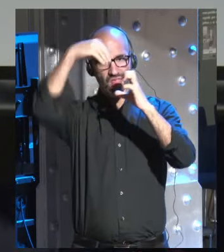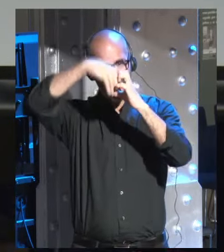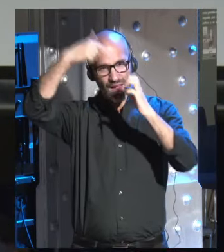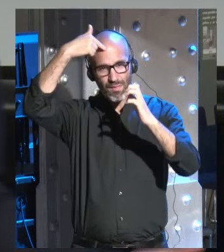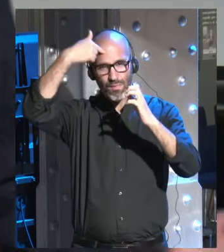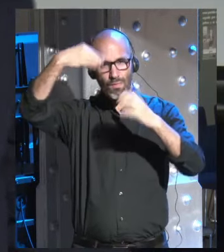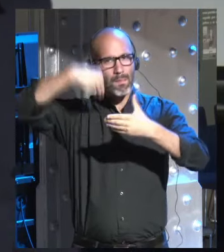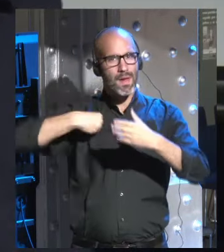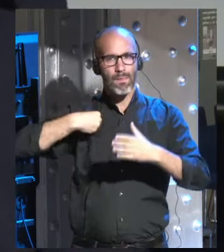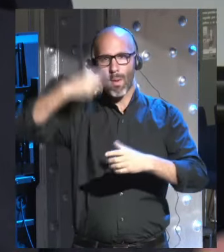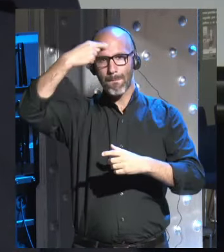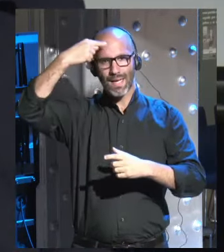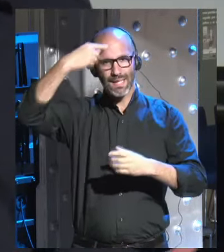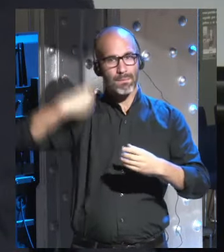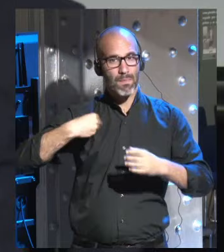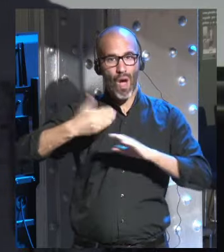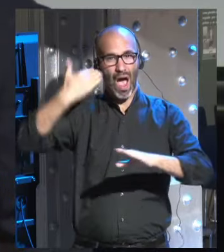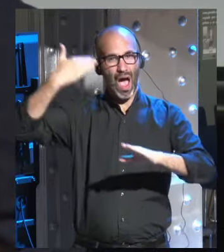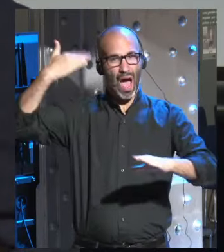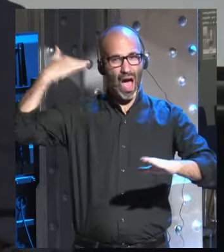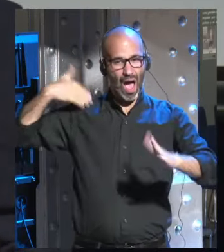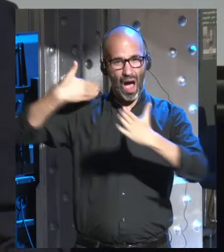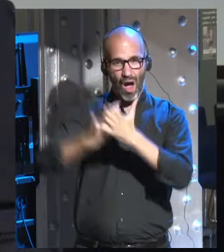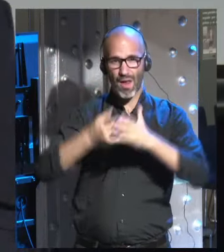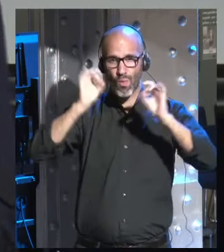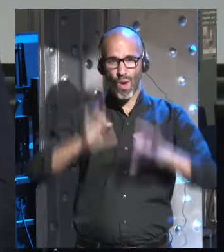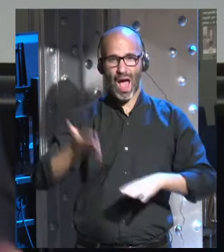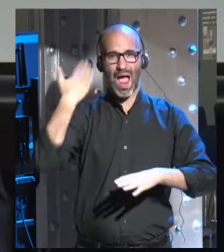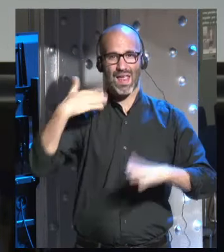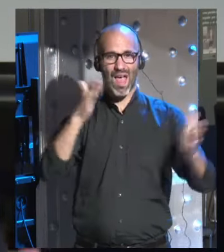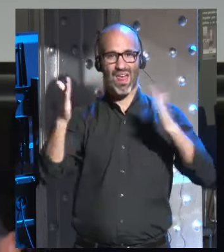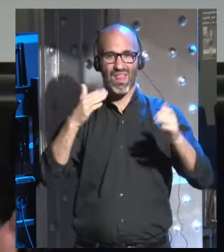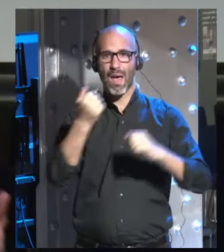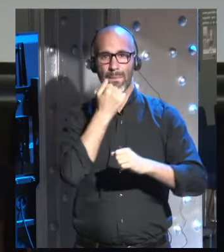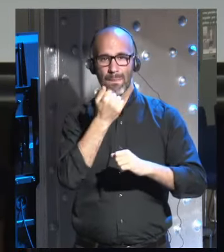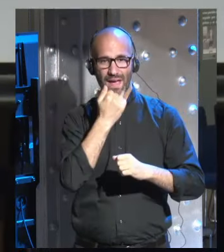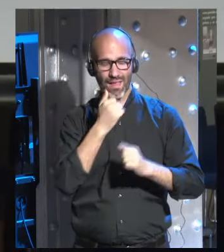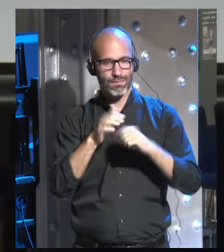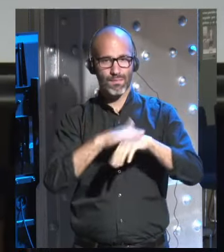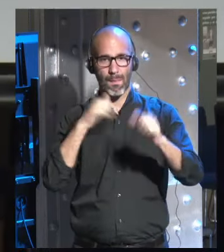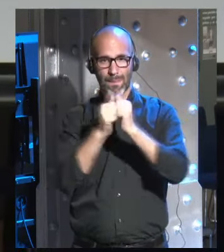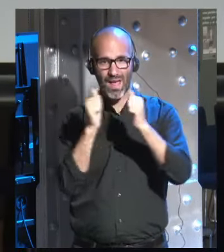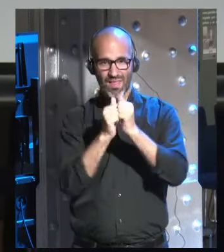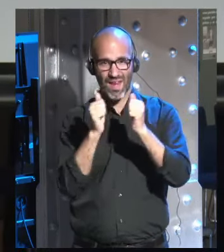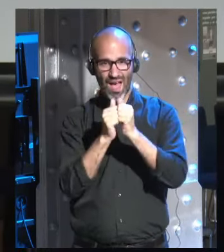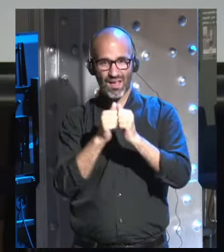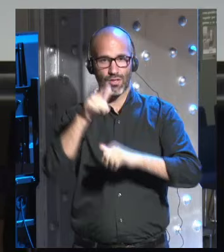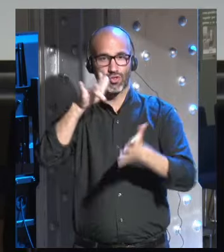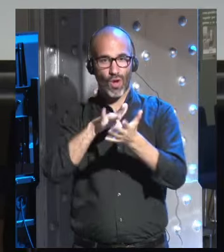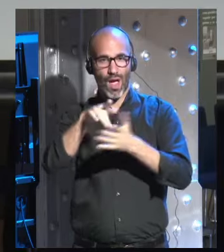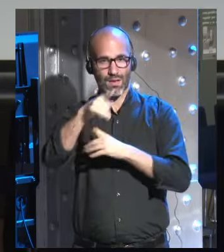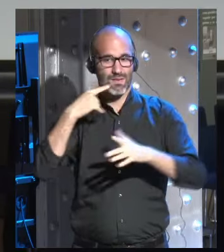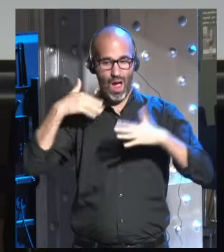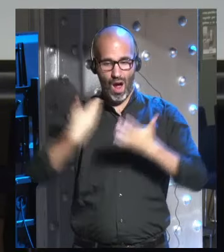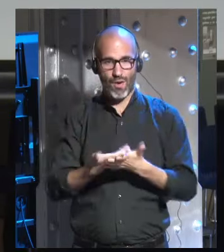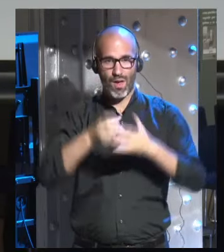misma mente que nuestros ancestros, allá por la edad de piedra. Y esa es la razón por la que todavía